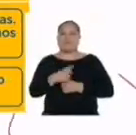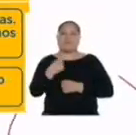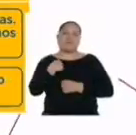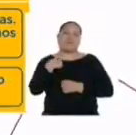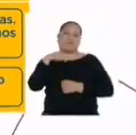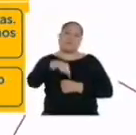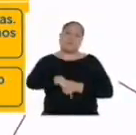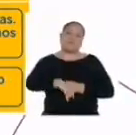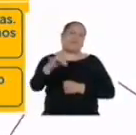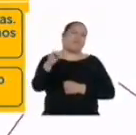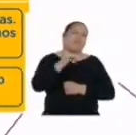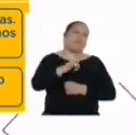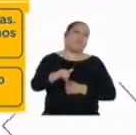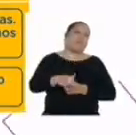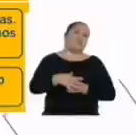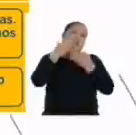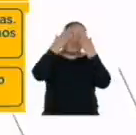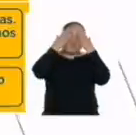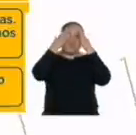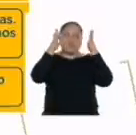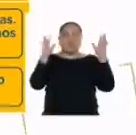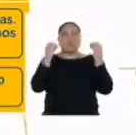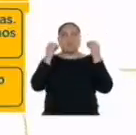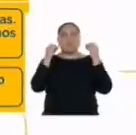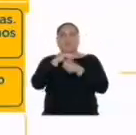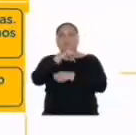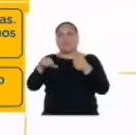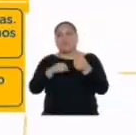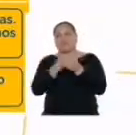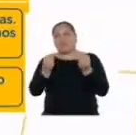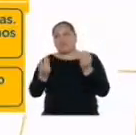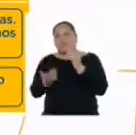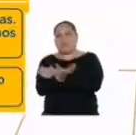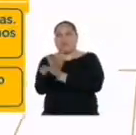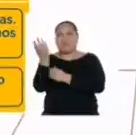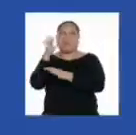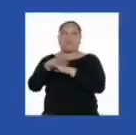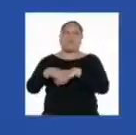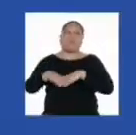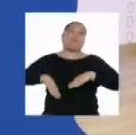Aquí estamos igual. Ya no sabemos cómo estar juntos tanto tiempo.